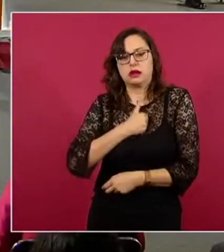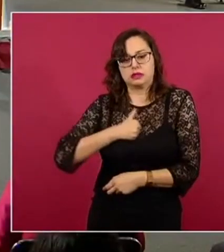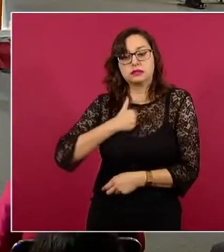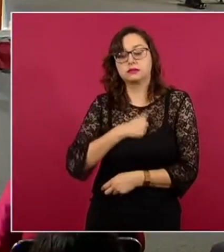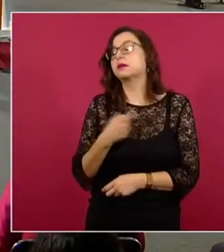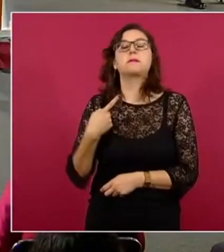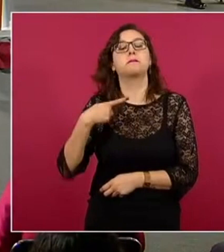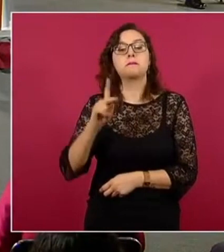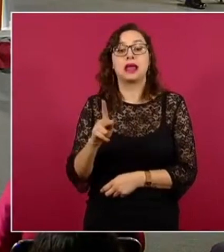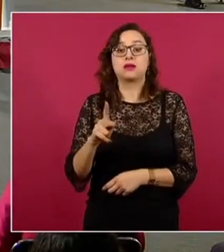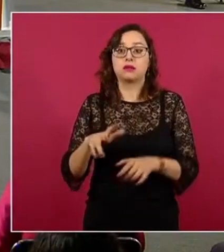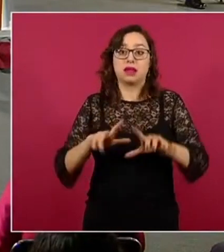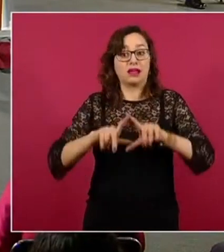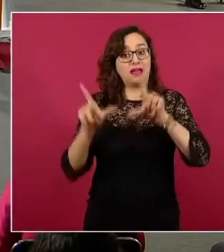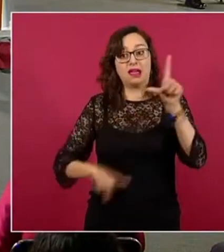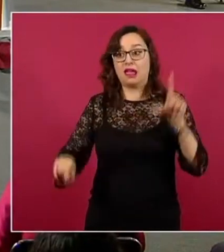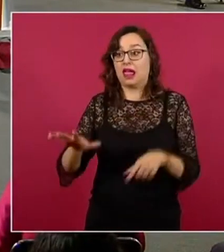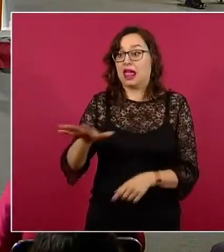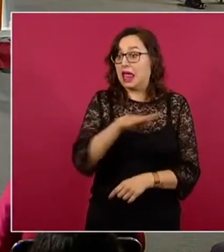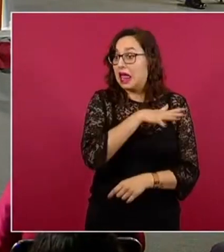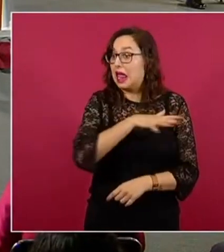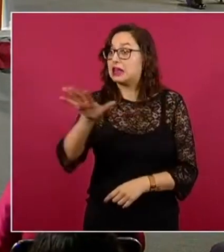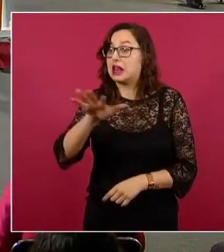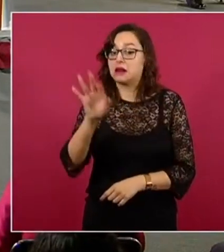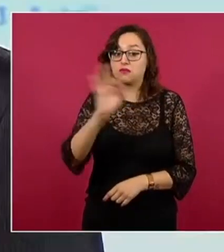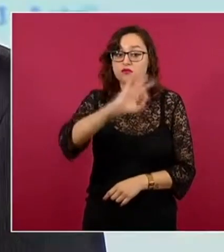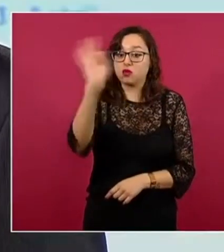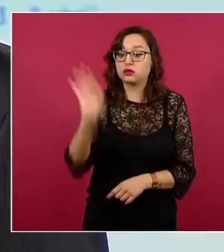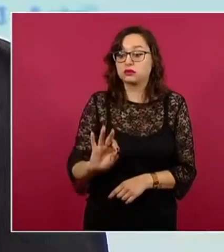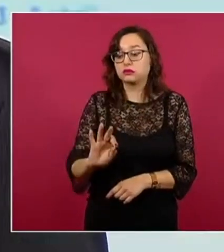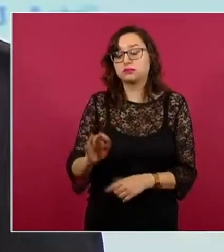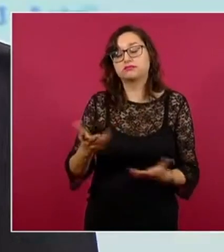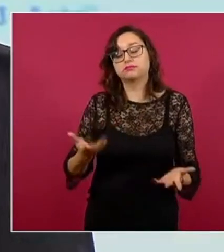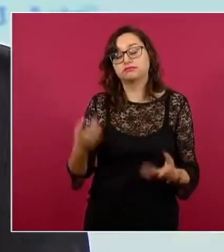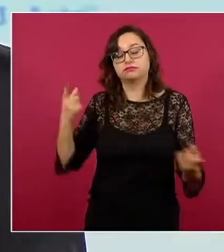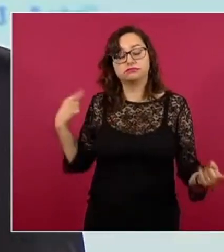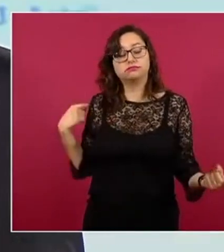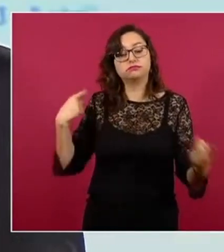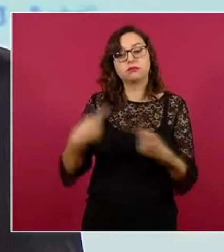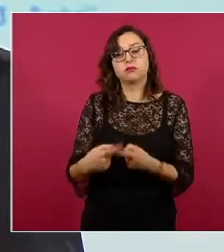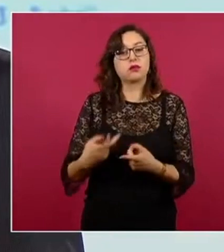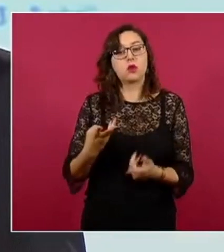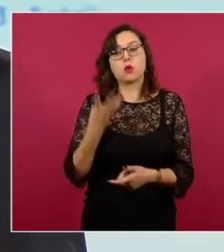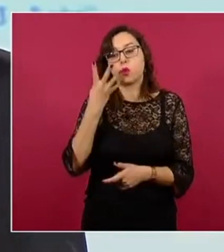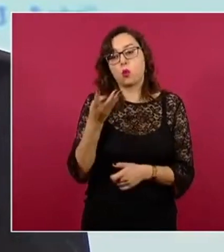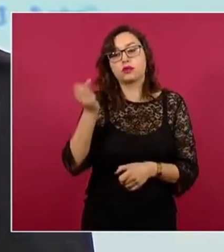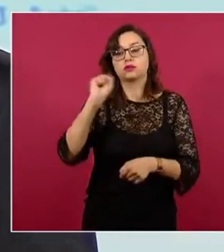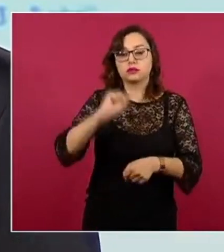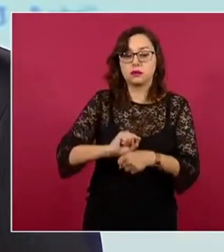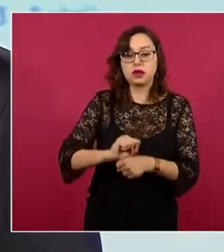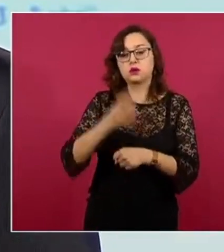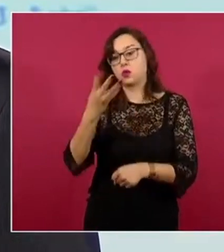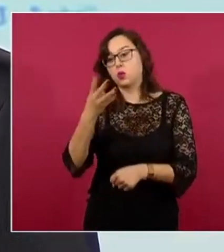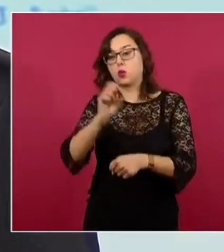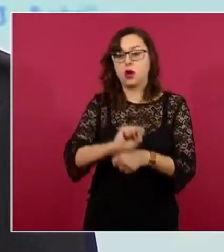Cuatro defunciones en promedio diario en las últimas semanas. Al final de los cierres semanales llegamos a ocho, pero